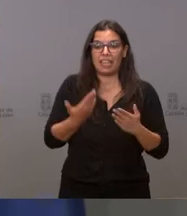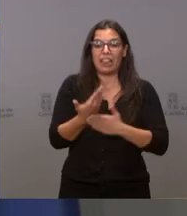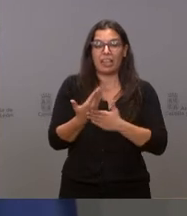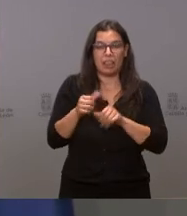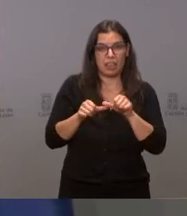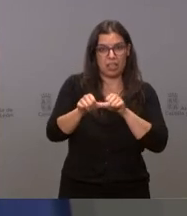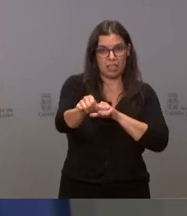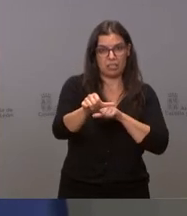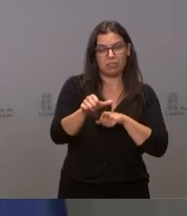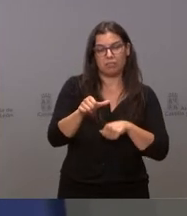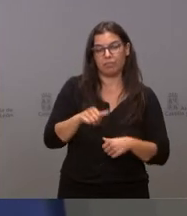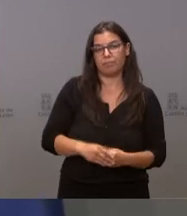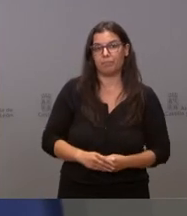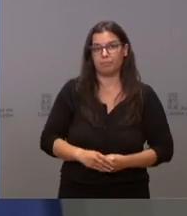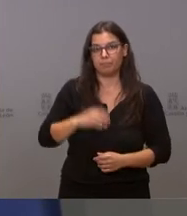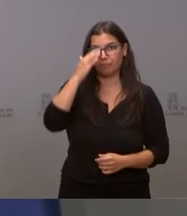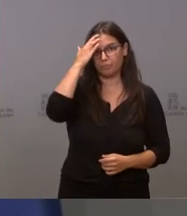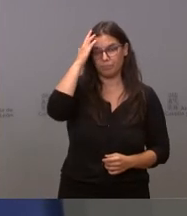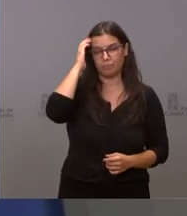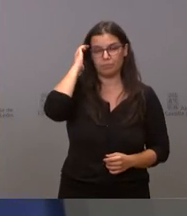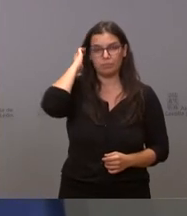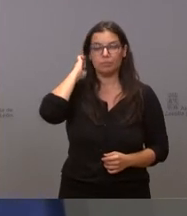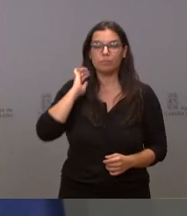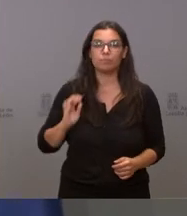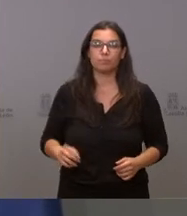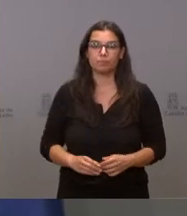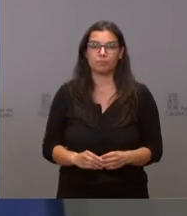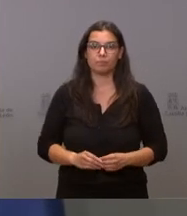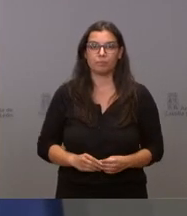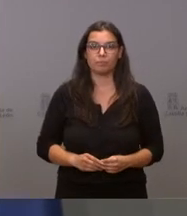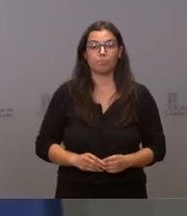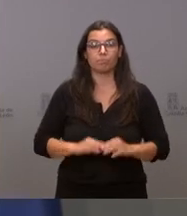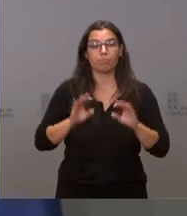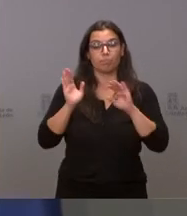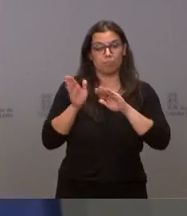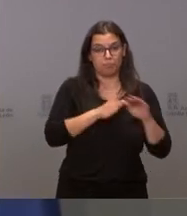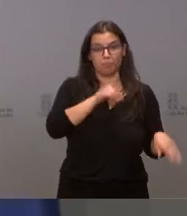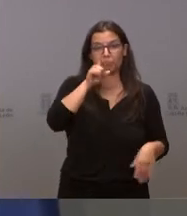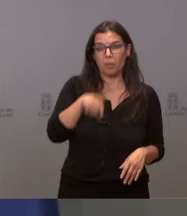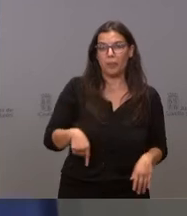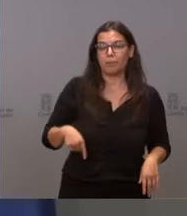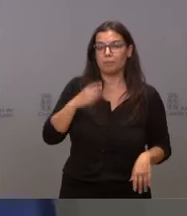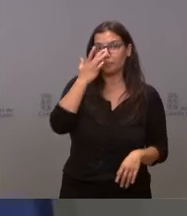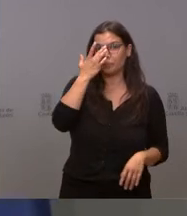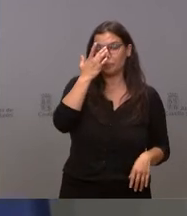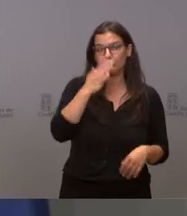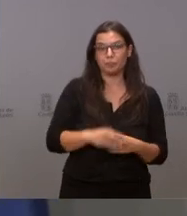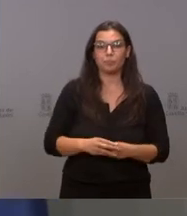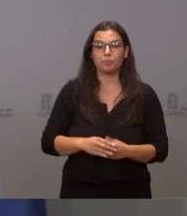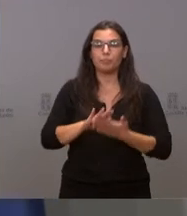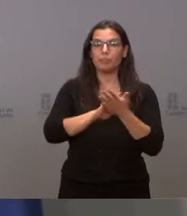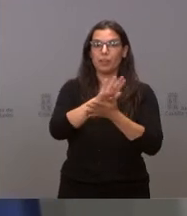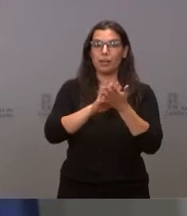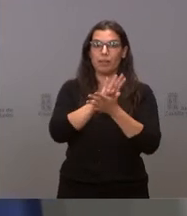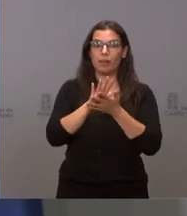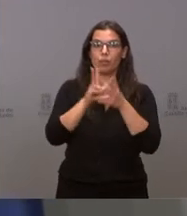estos próximos días, esta próxima semana. Aparte de esto, también se ha dado repaso a la situación del reparto